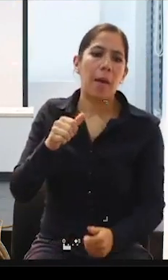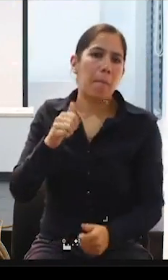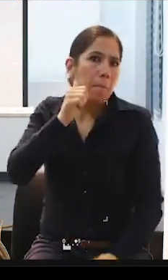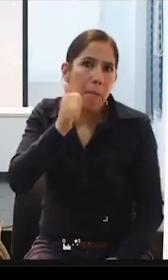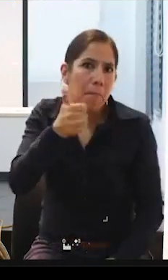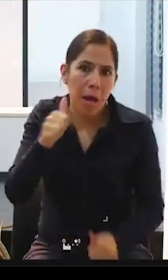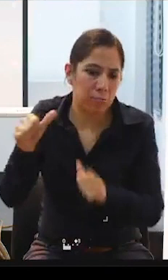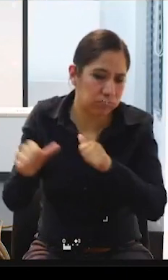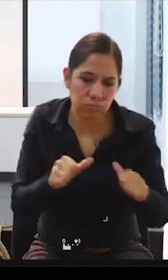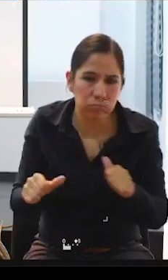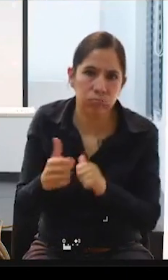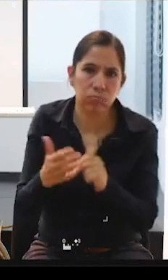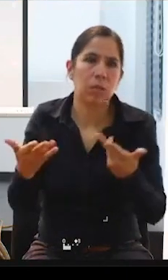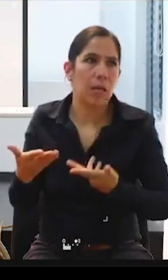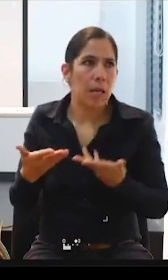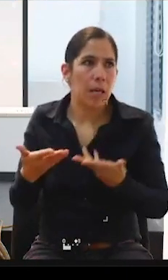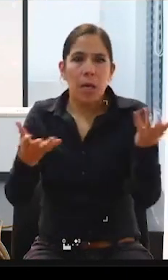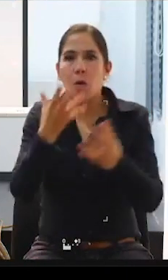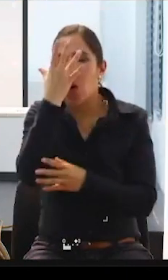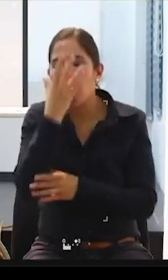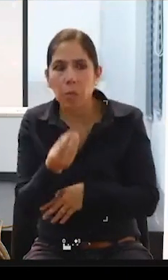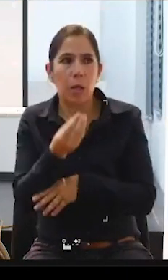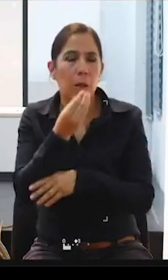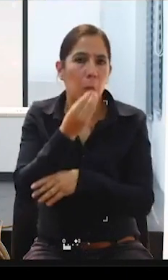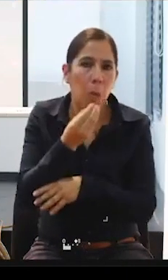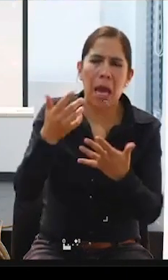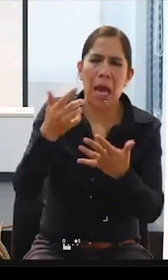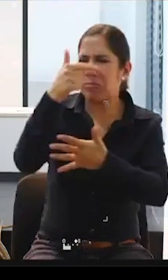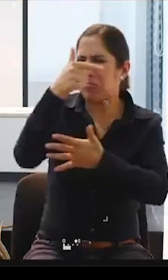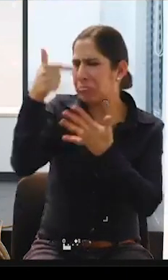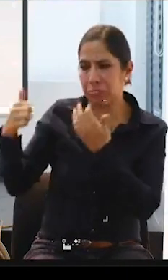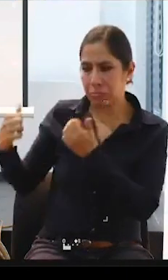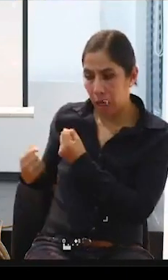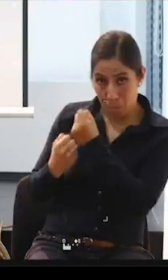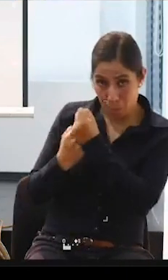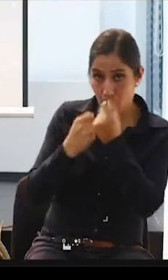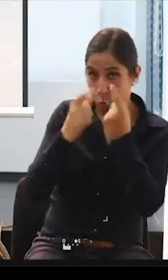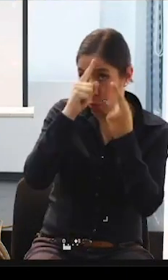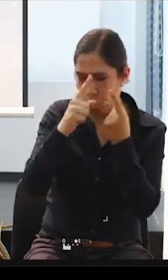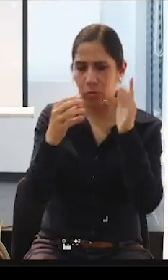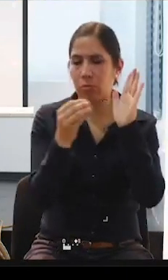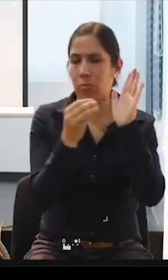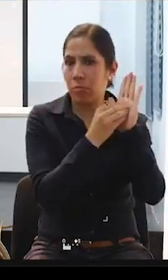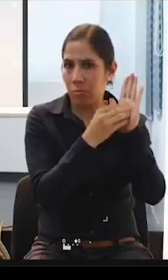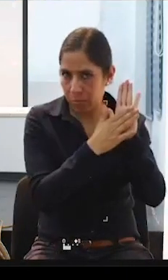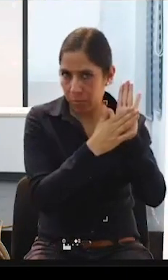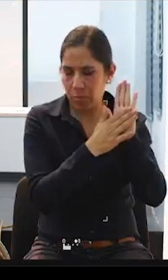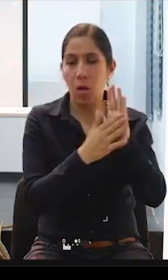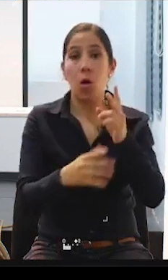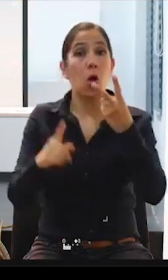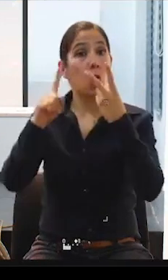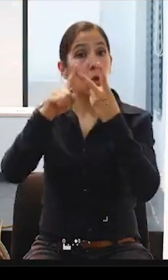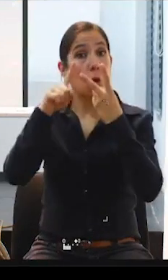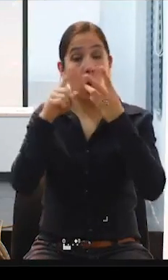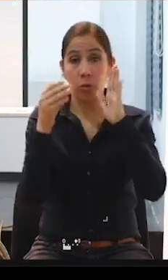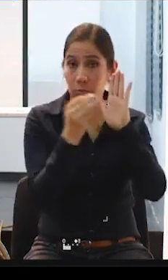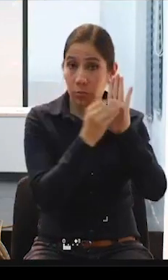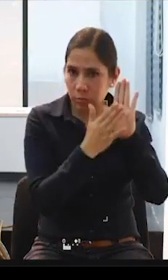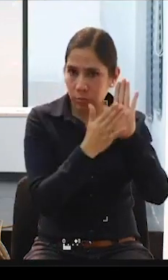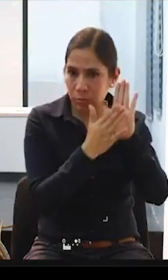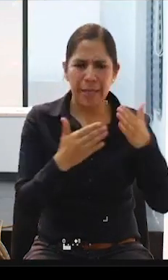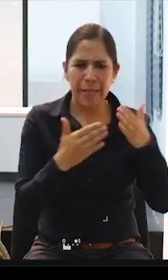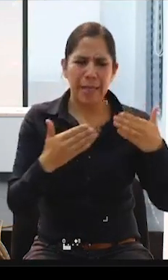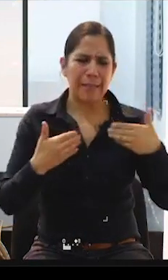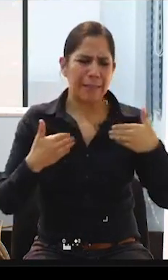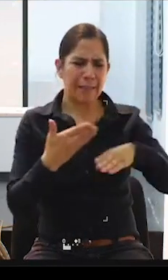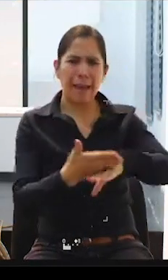realmente para llevar una vida digna, y también algo muy importante es que se drogó el Instituto de la Curate,